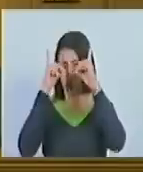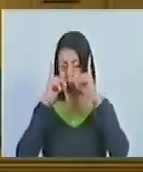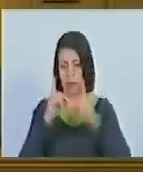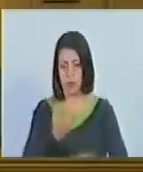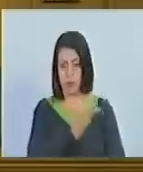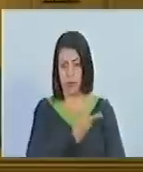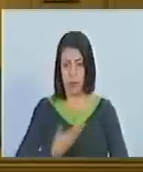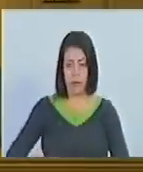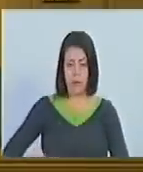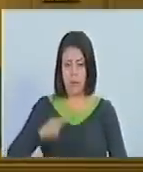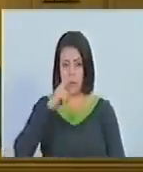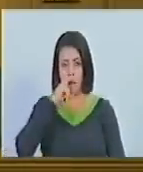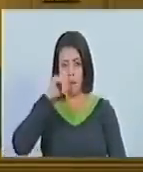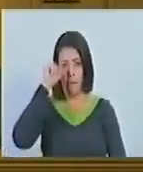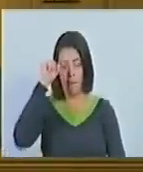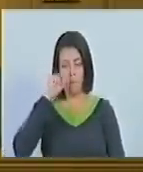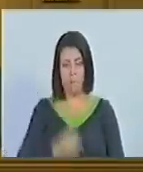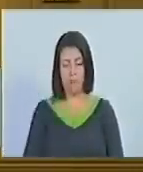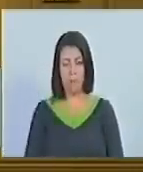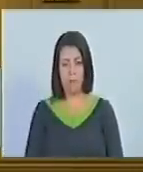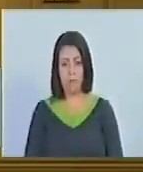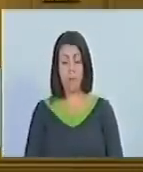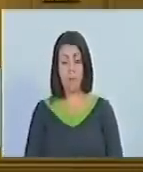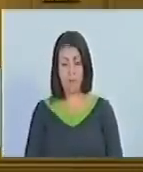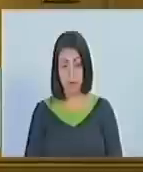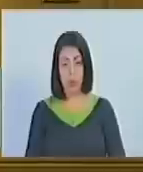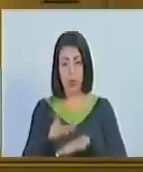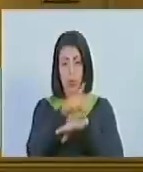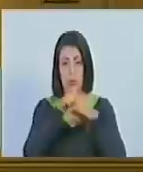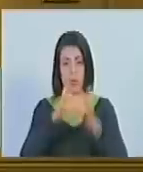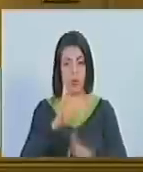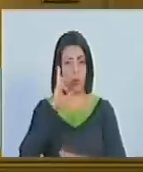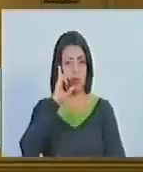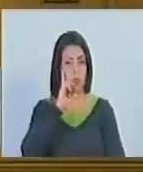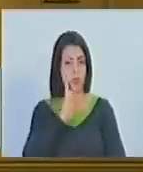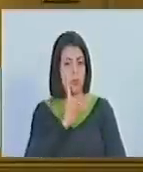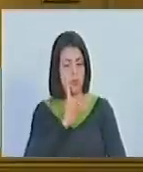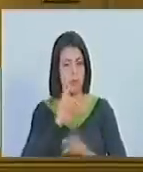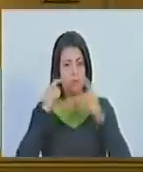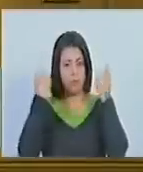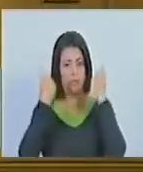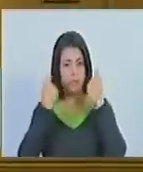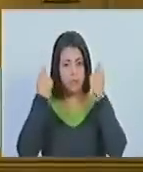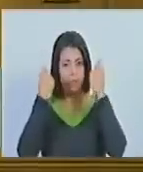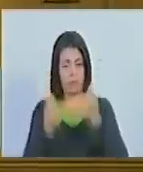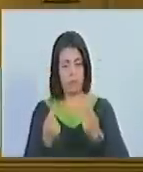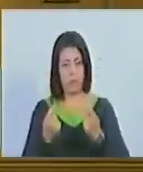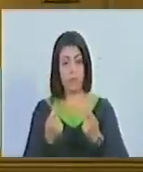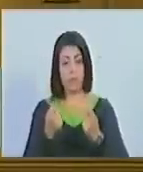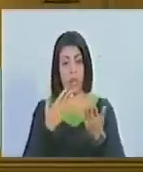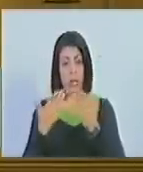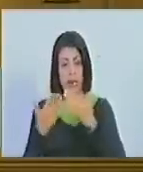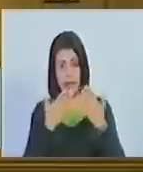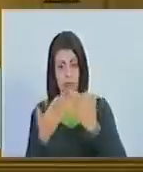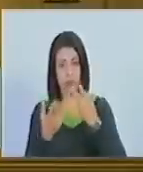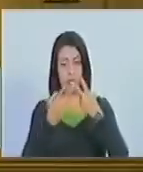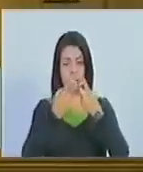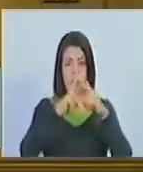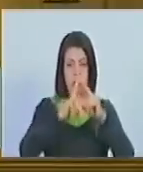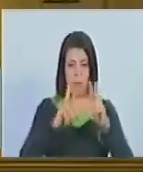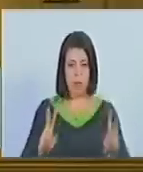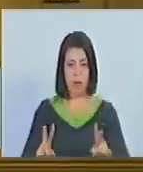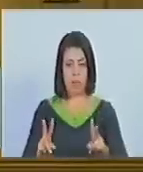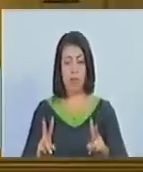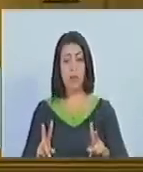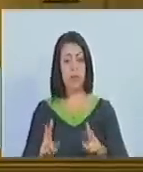del presidente Nicolás Maduro Moros y el gobierno bolivariano de promover la diplomacia de paz y